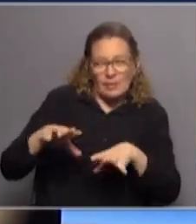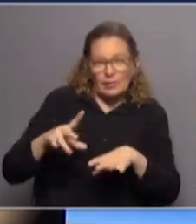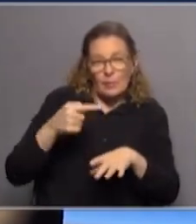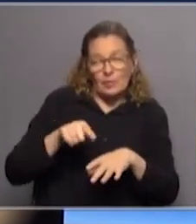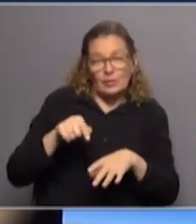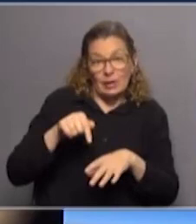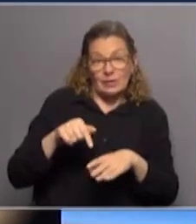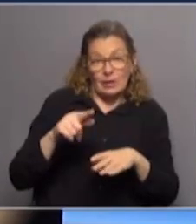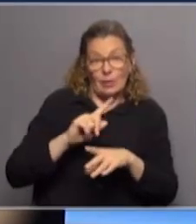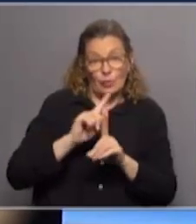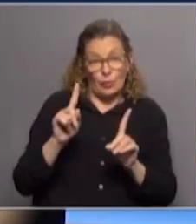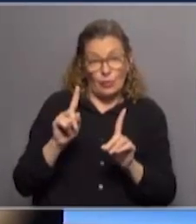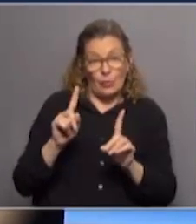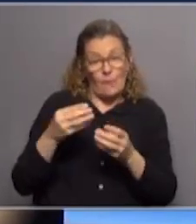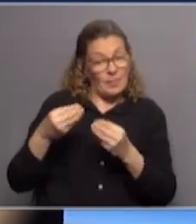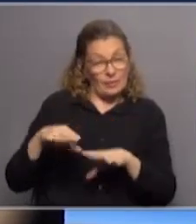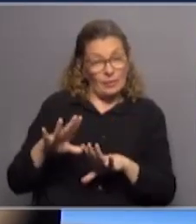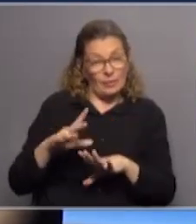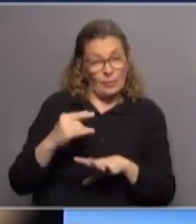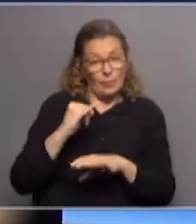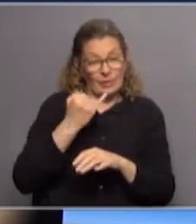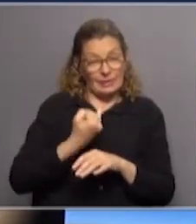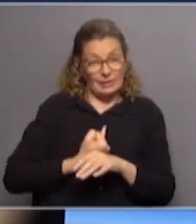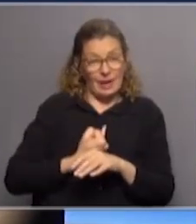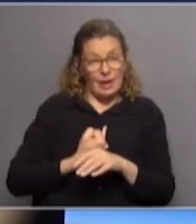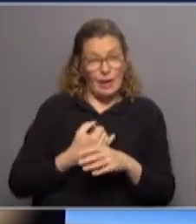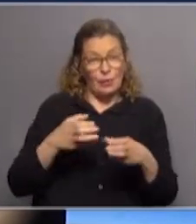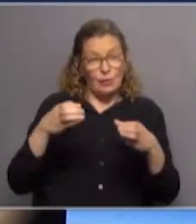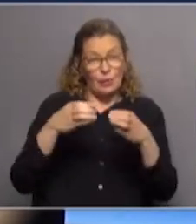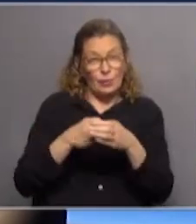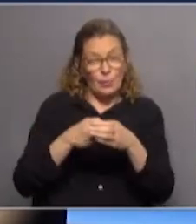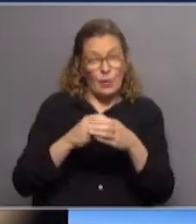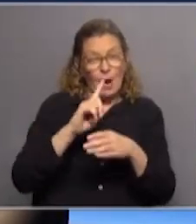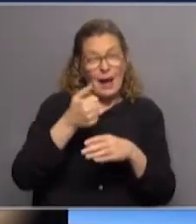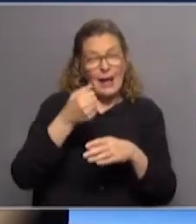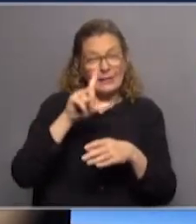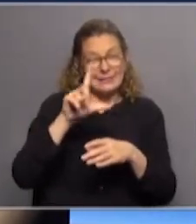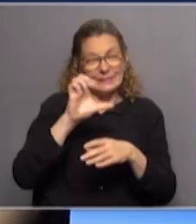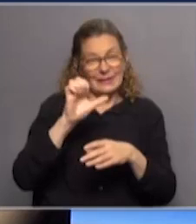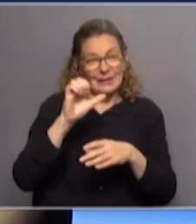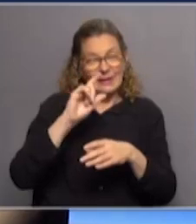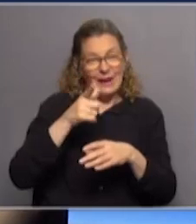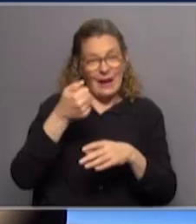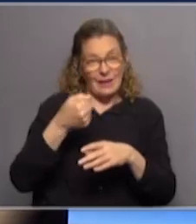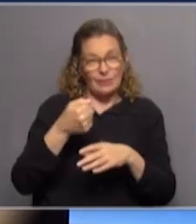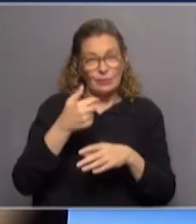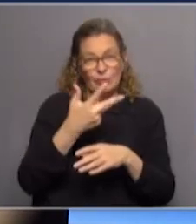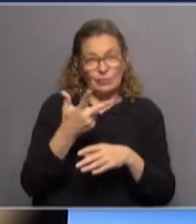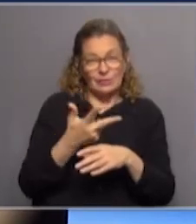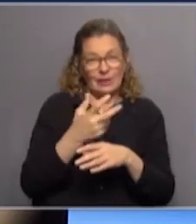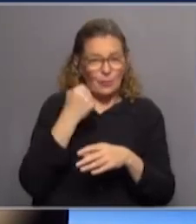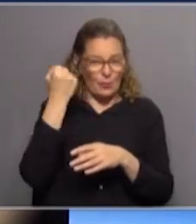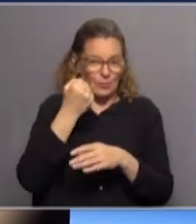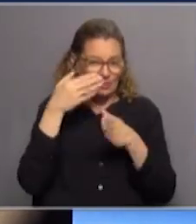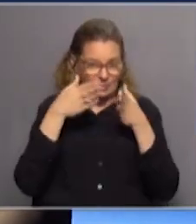este caso no en este caso no se perdió hay una identidad con la comunidad la llega entonces yo diría que los otros tres objetivos son